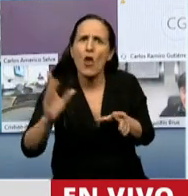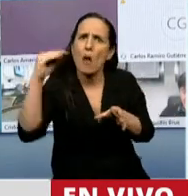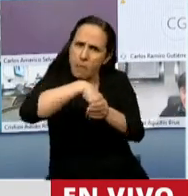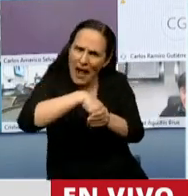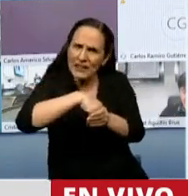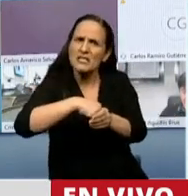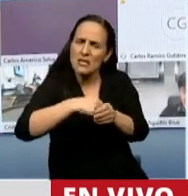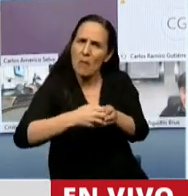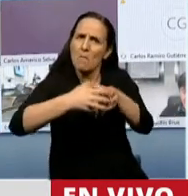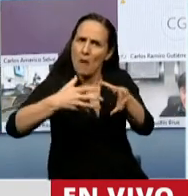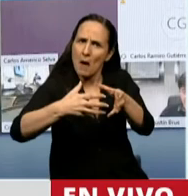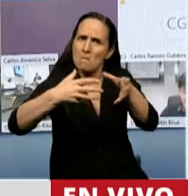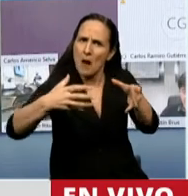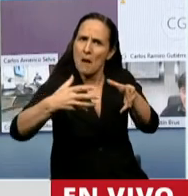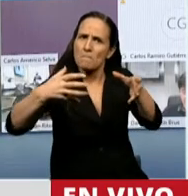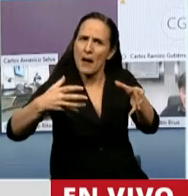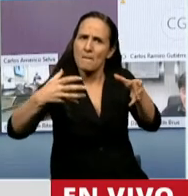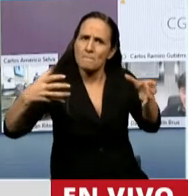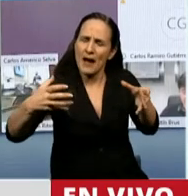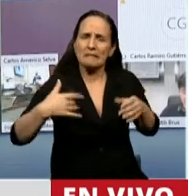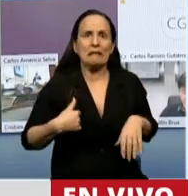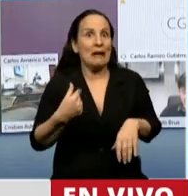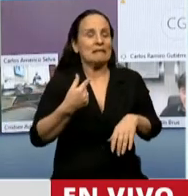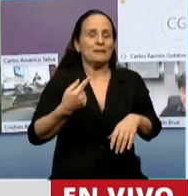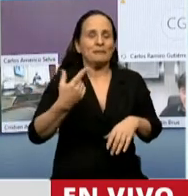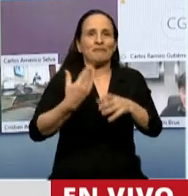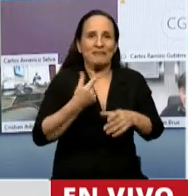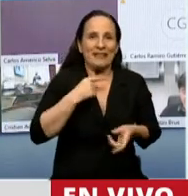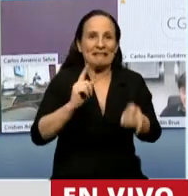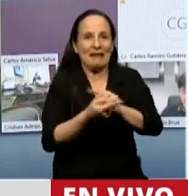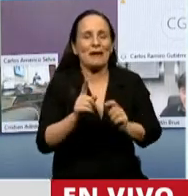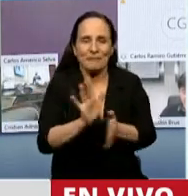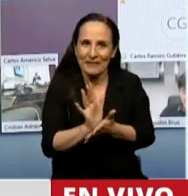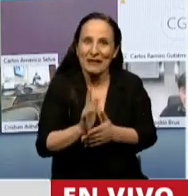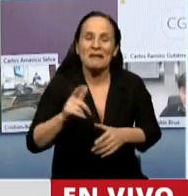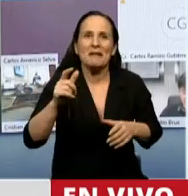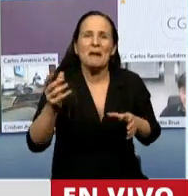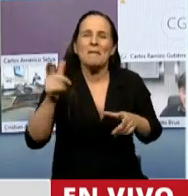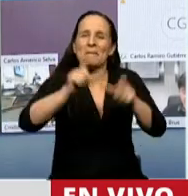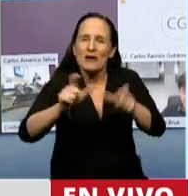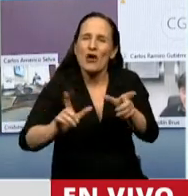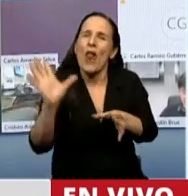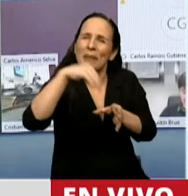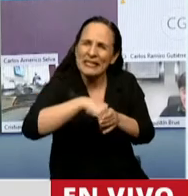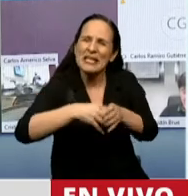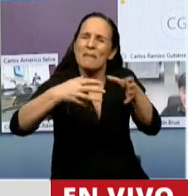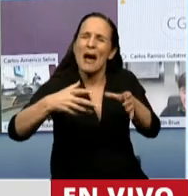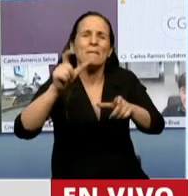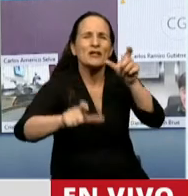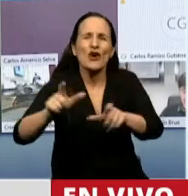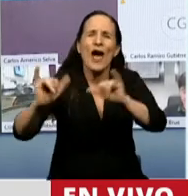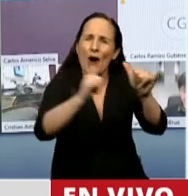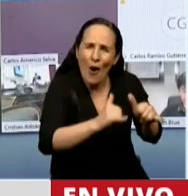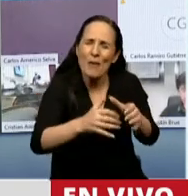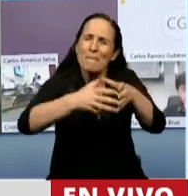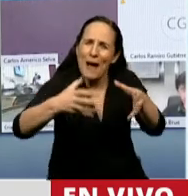Lamentablemente, en realidad quería decir al revés. Por suerte ha crecido la participación pública en los últimos años y los jóvenes y las jóvenes vienen